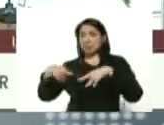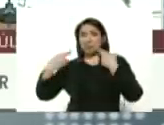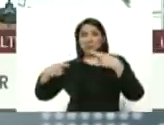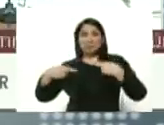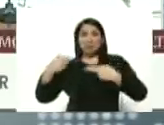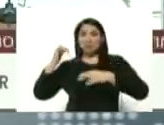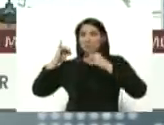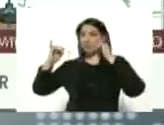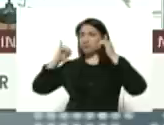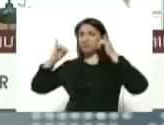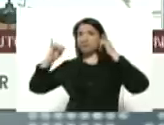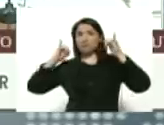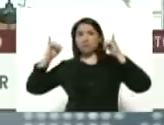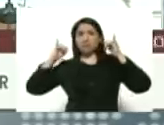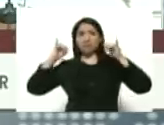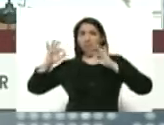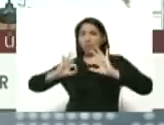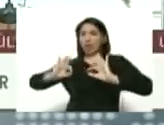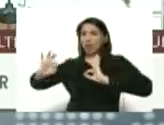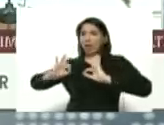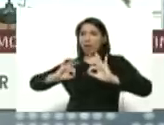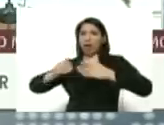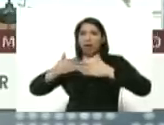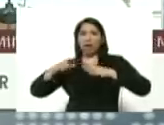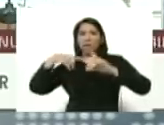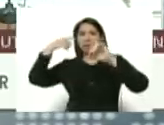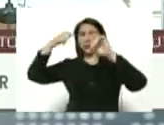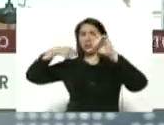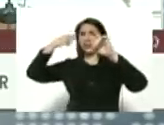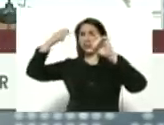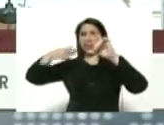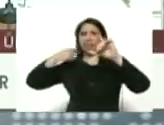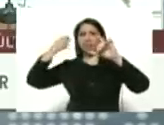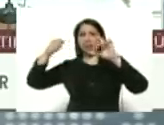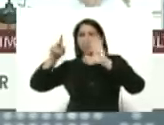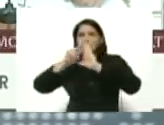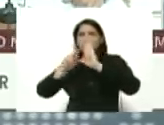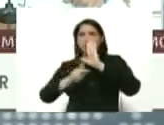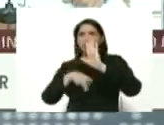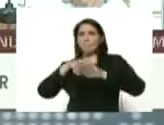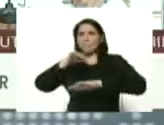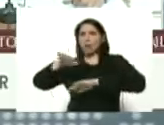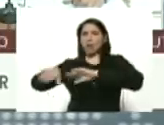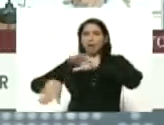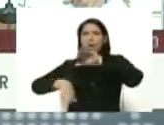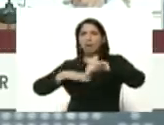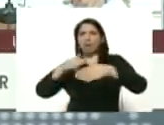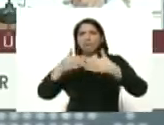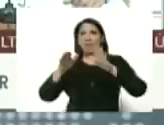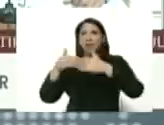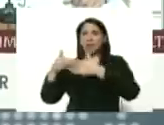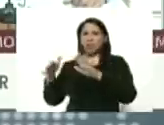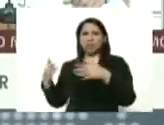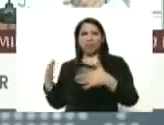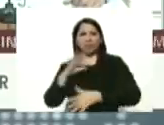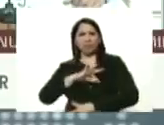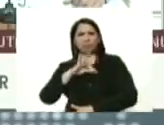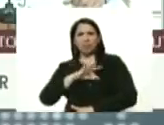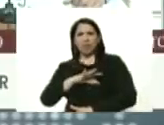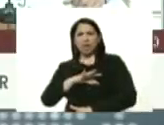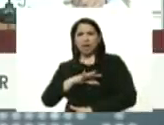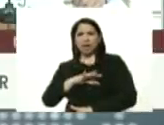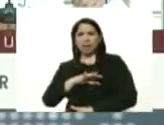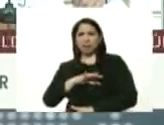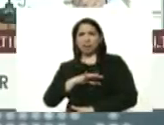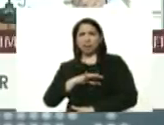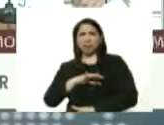discotecas teatros cines parques playas la sociedad de consumo lleva